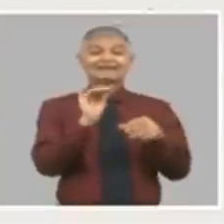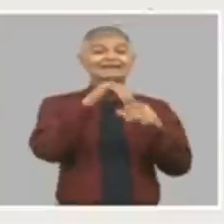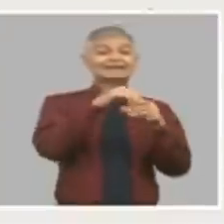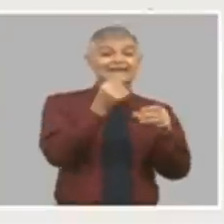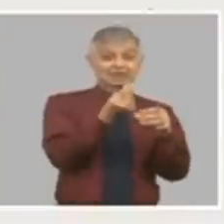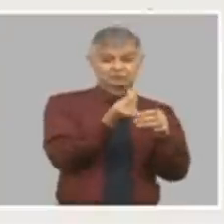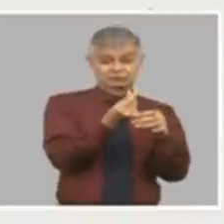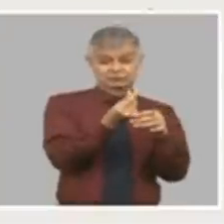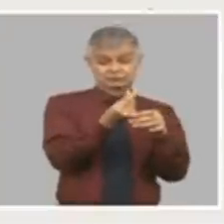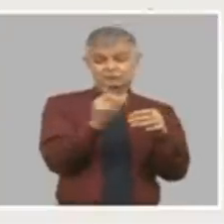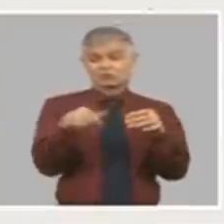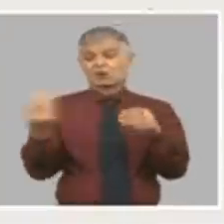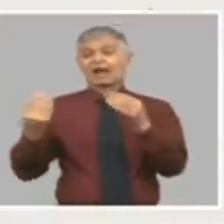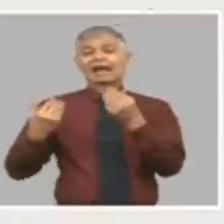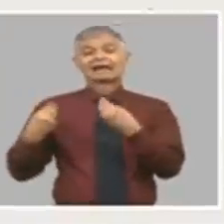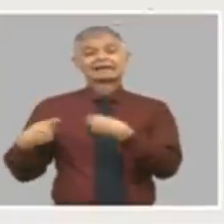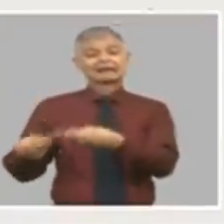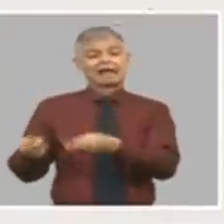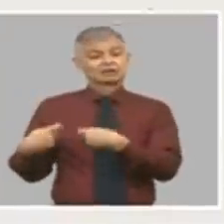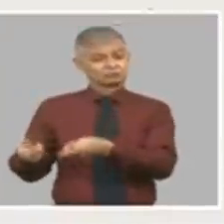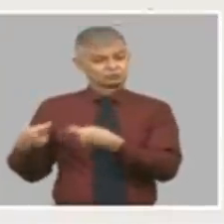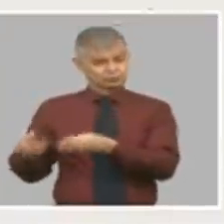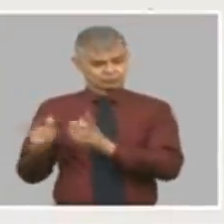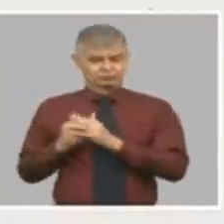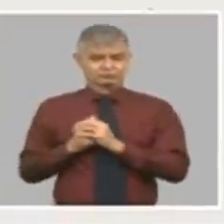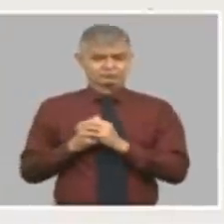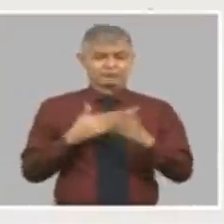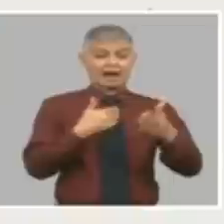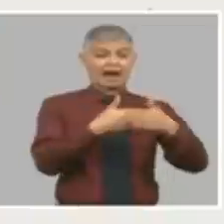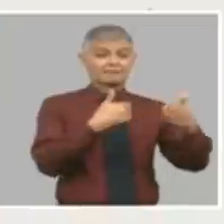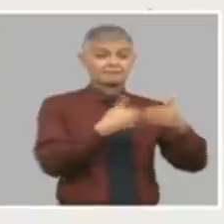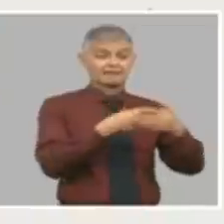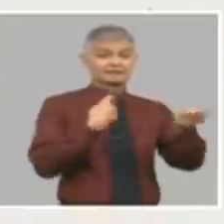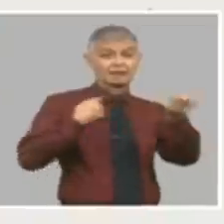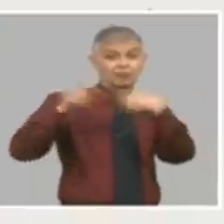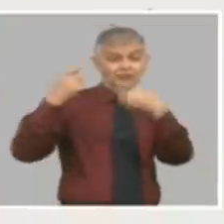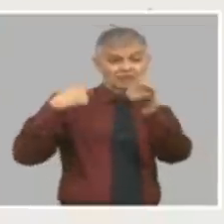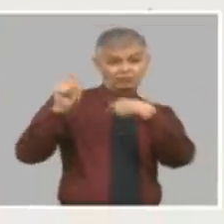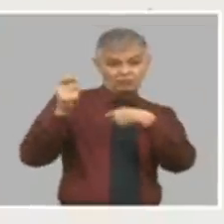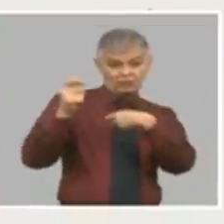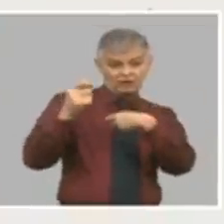tiene del lado los gastos si la empresa exportadora exporta un dólar